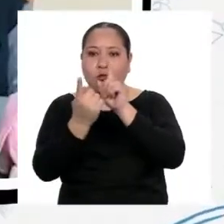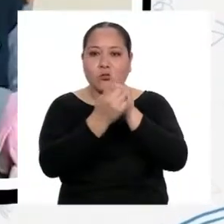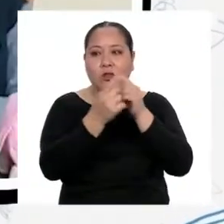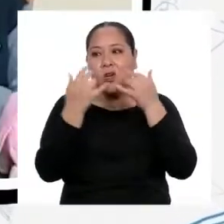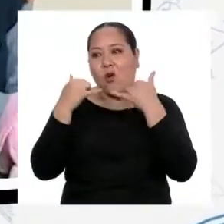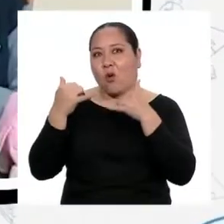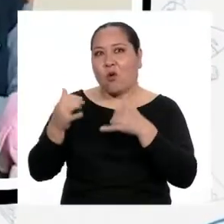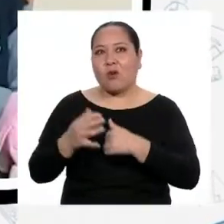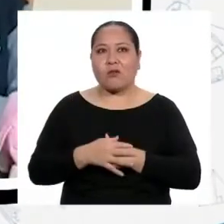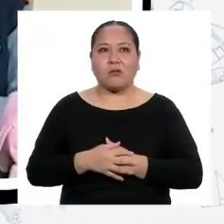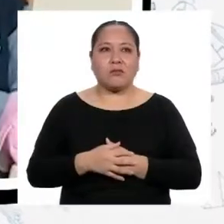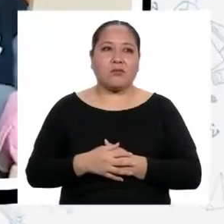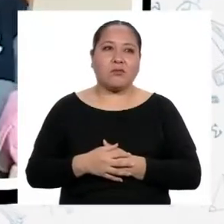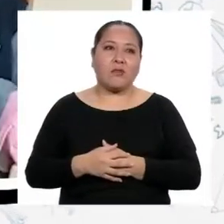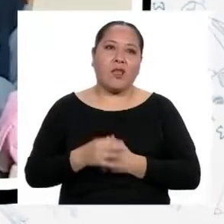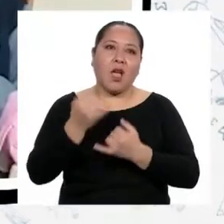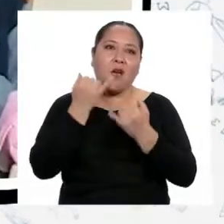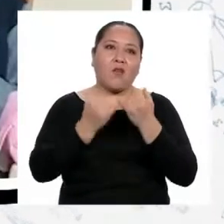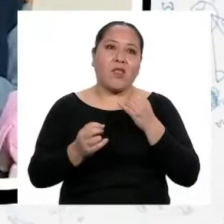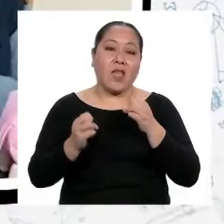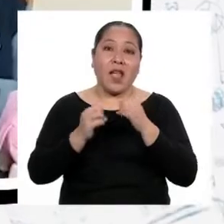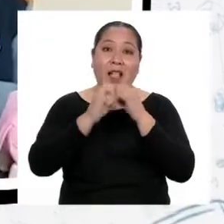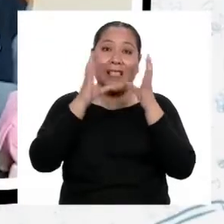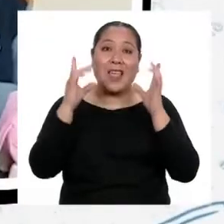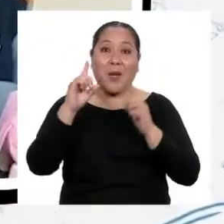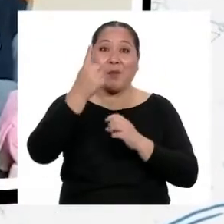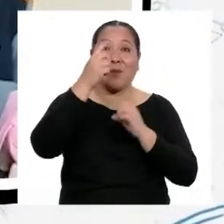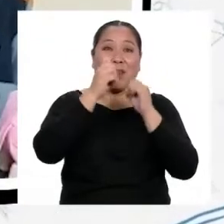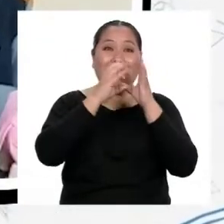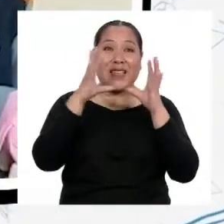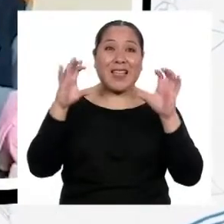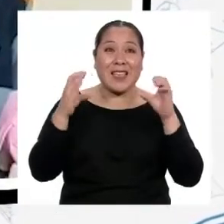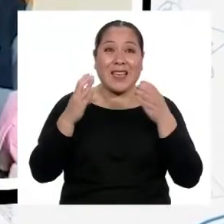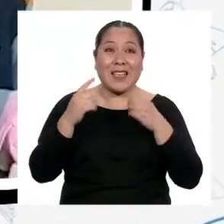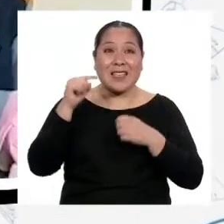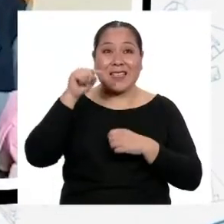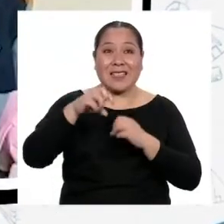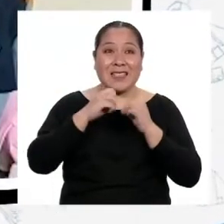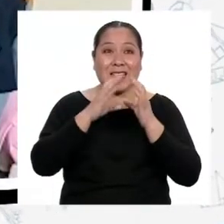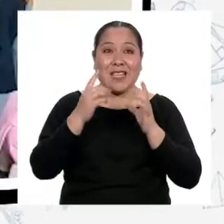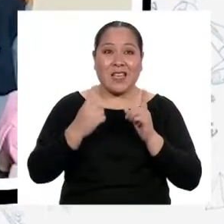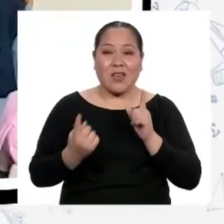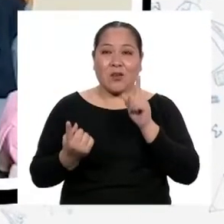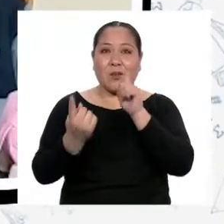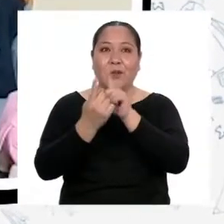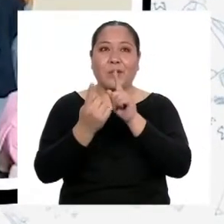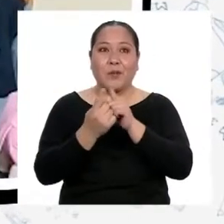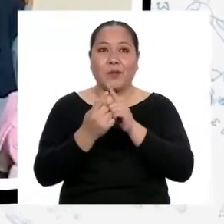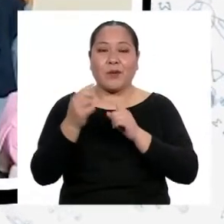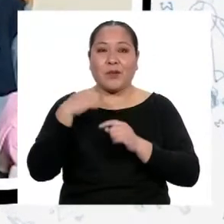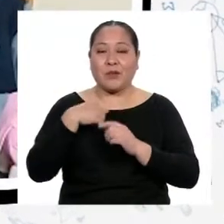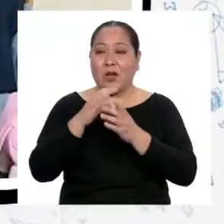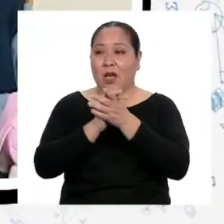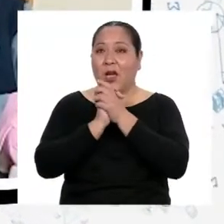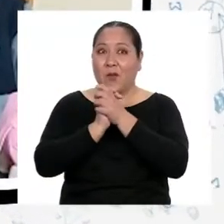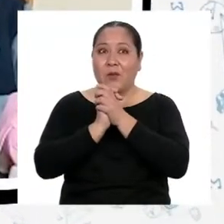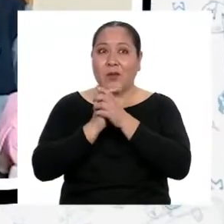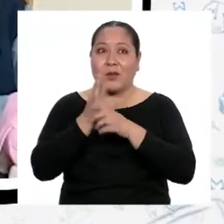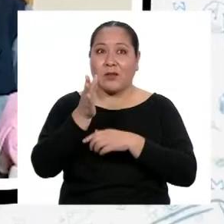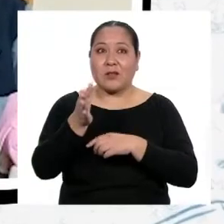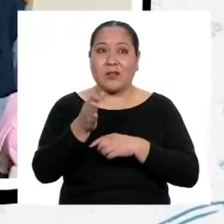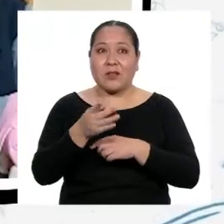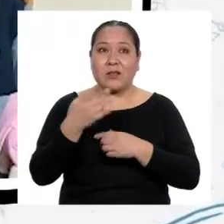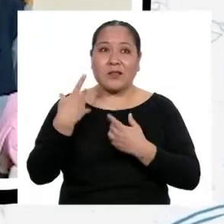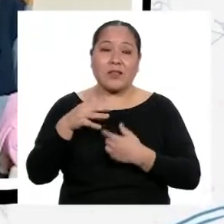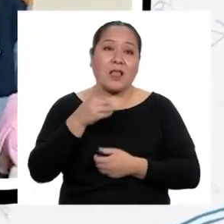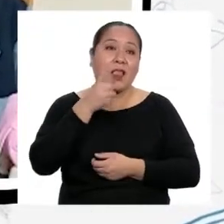ellos. Al final llegó el gran día, el primer día de clases. Ese día yo pensé que iba a hablar normalmente con mis compañeros. Hasta que